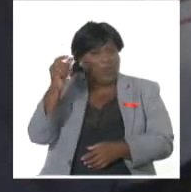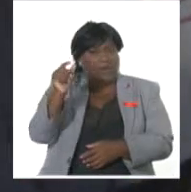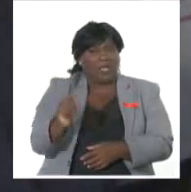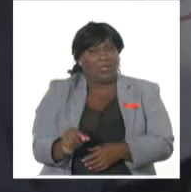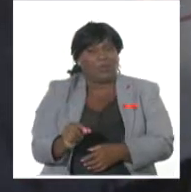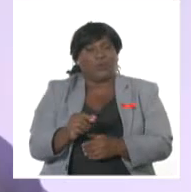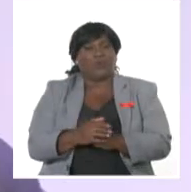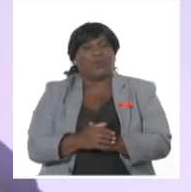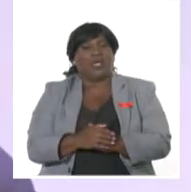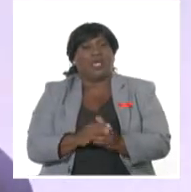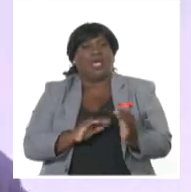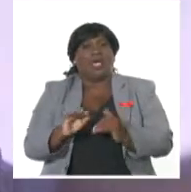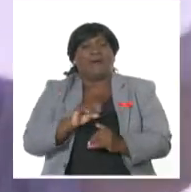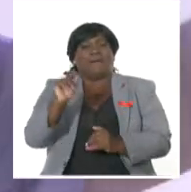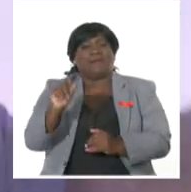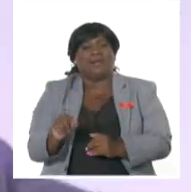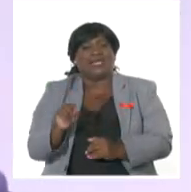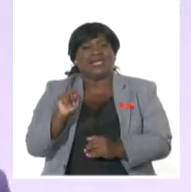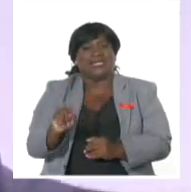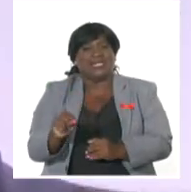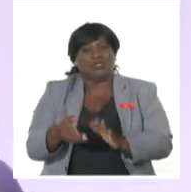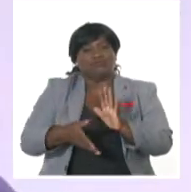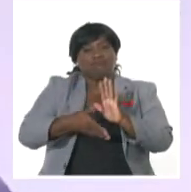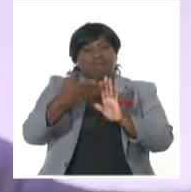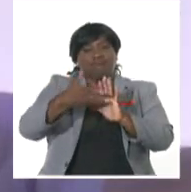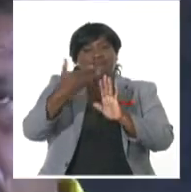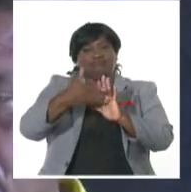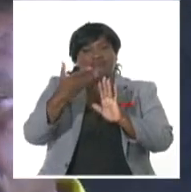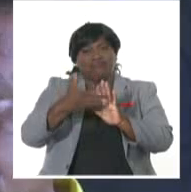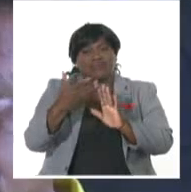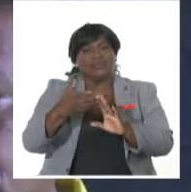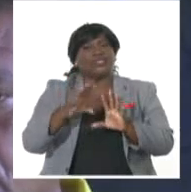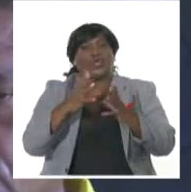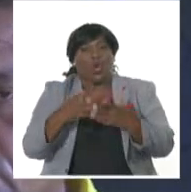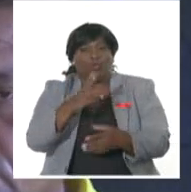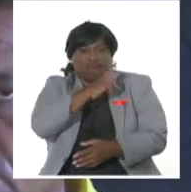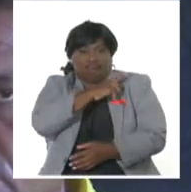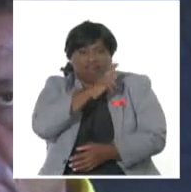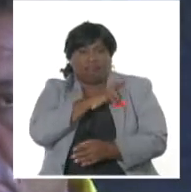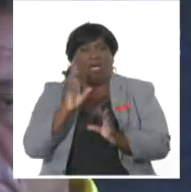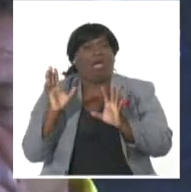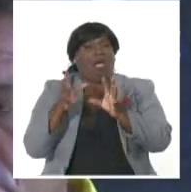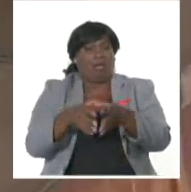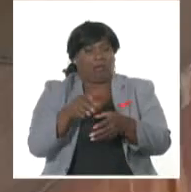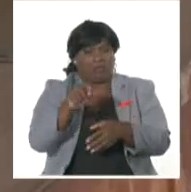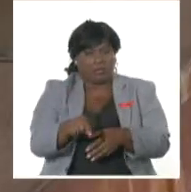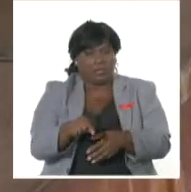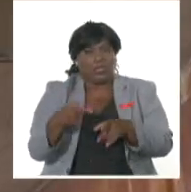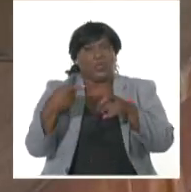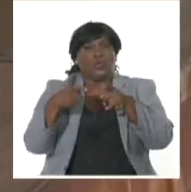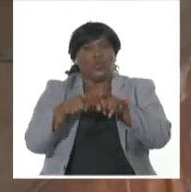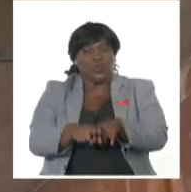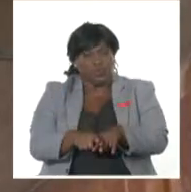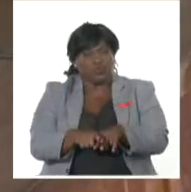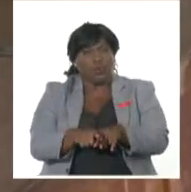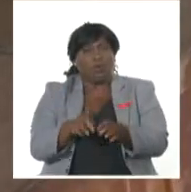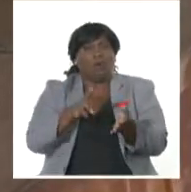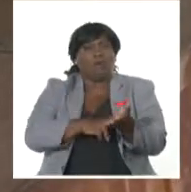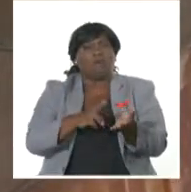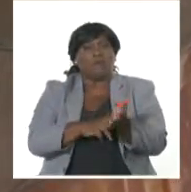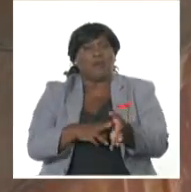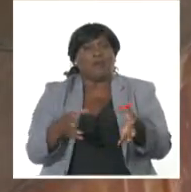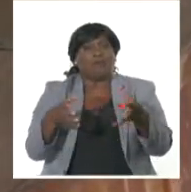Turro, el ministro de la construcción, René Mesa Villafaña, entre otros directivos. Junto a miembros del Consejo de Defensa Municipal y